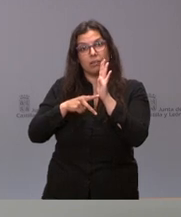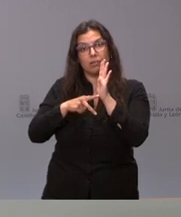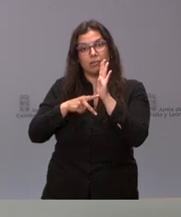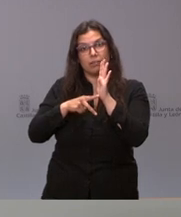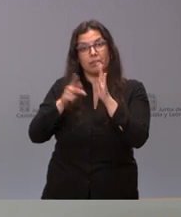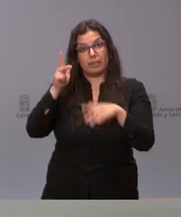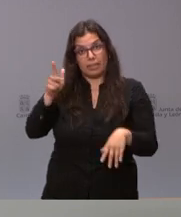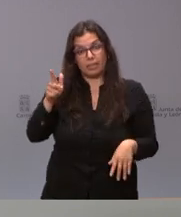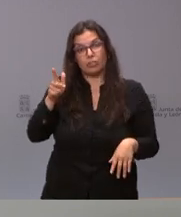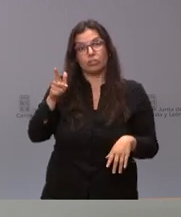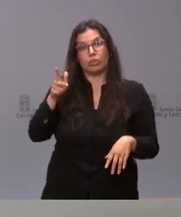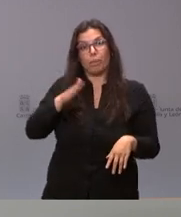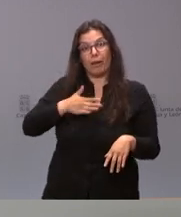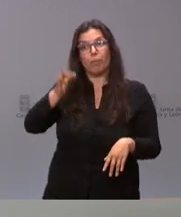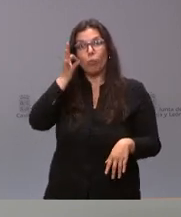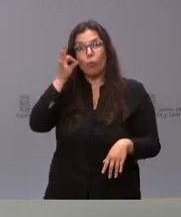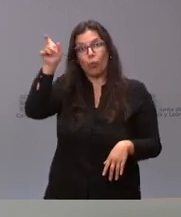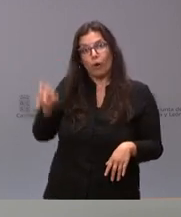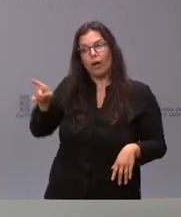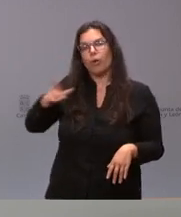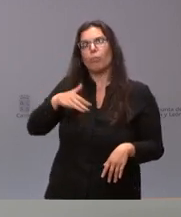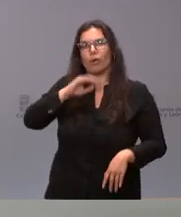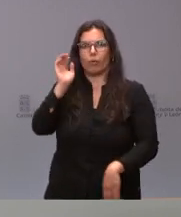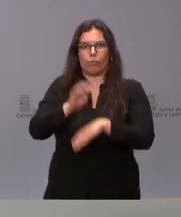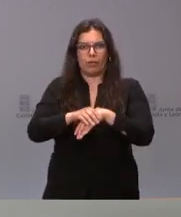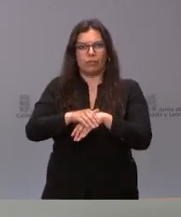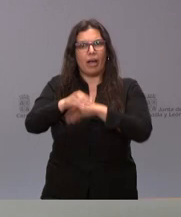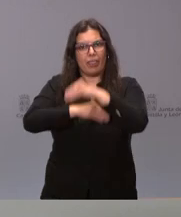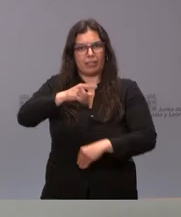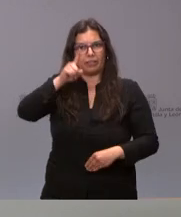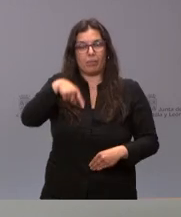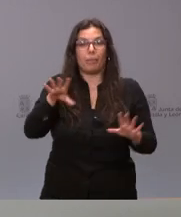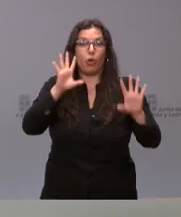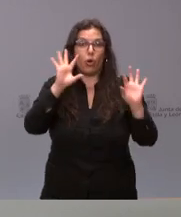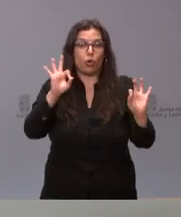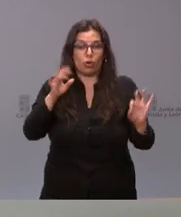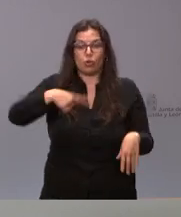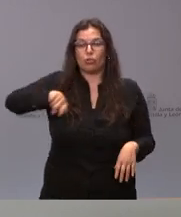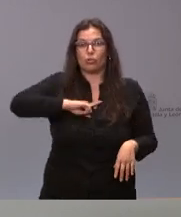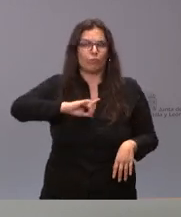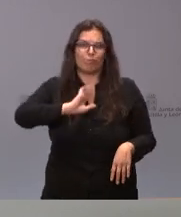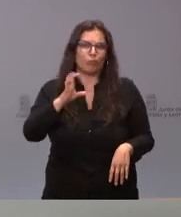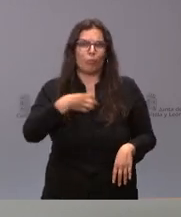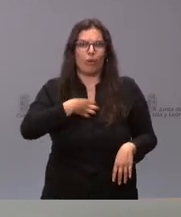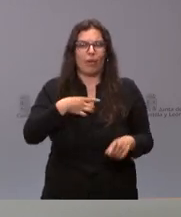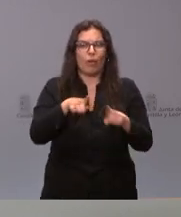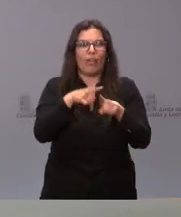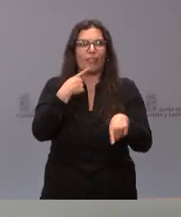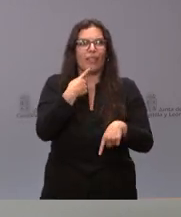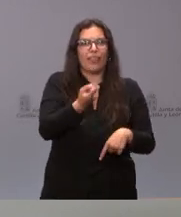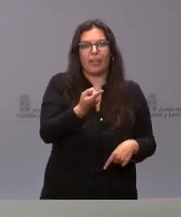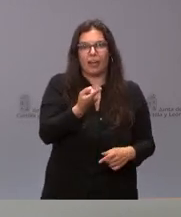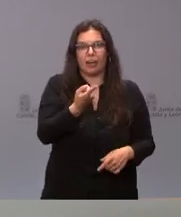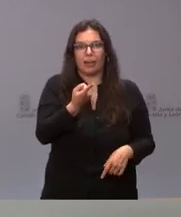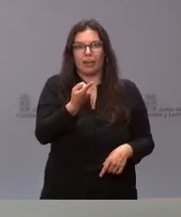este derecho por parte de esas mujeres se pueda poder ejercitar. Pero, lógicamente, nosotros lo que no podemos es poner de manifiesto o